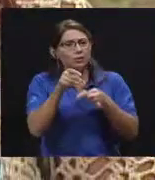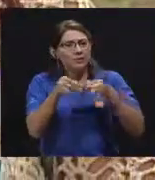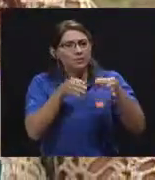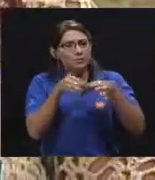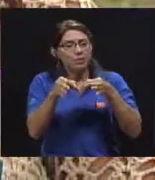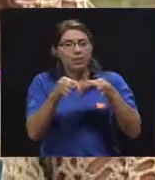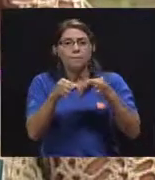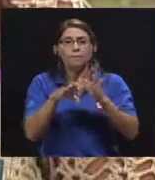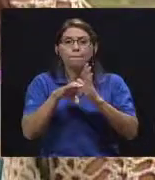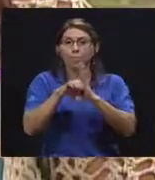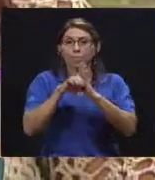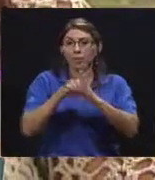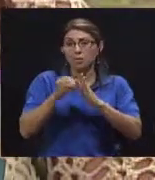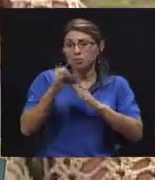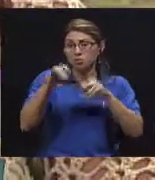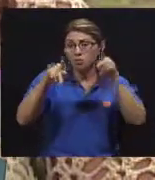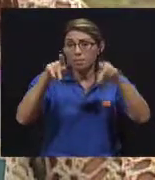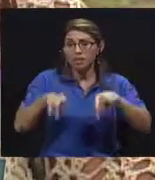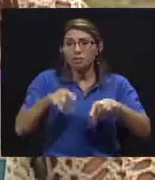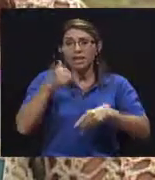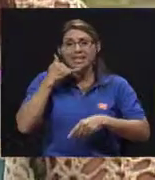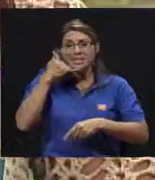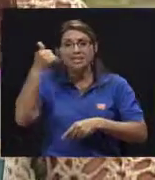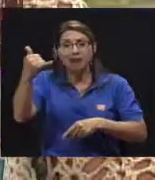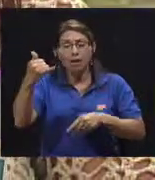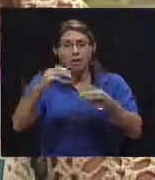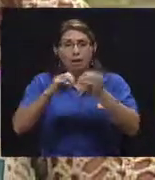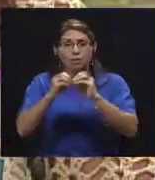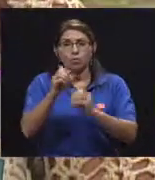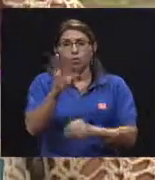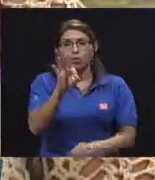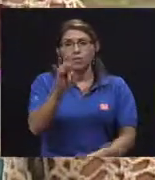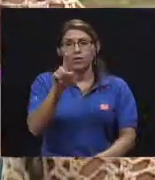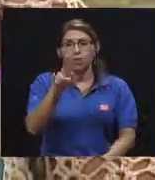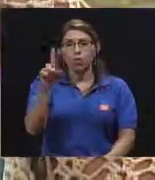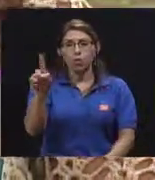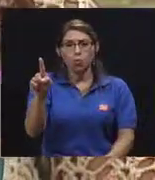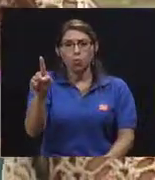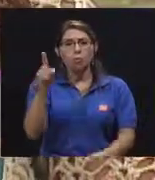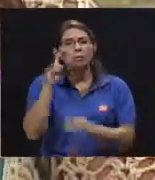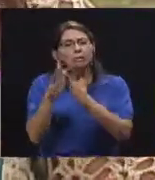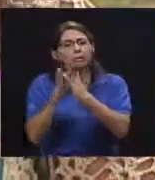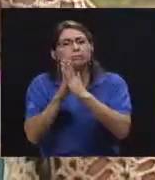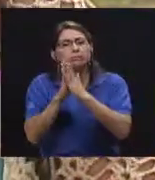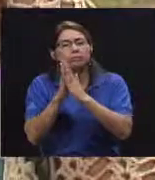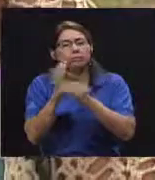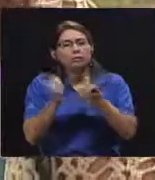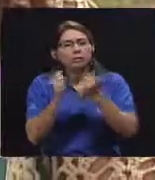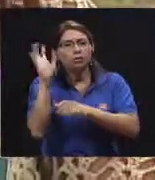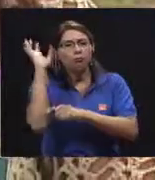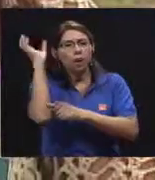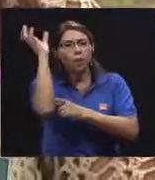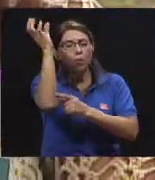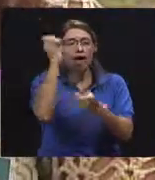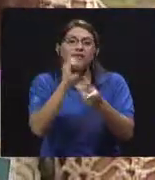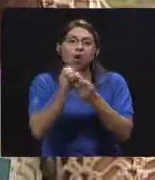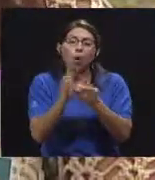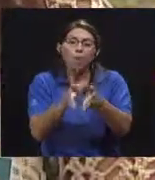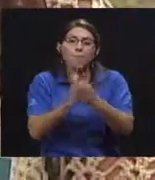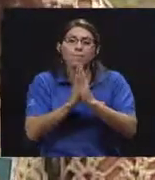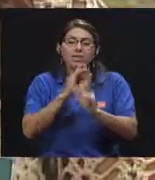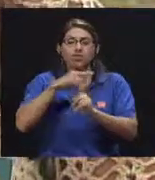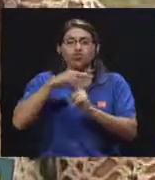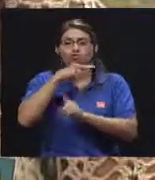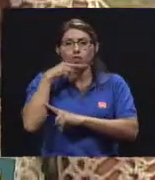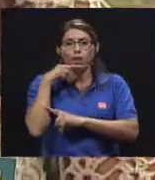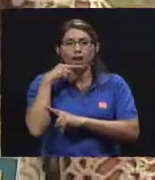persona hace este tipo de llamadas, sistema de emergencia 911 y requiere una Cruz, una ambulancia, el servicio de la Cruz Roja Costarricense. ¿Qué es